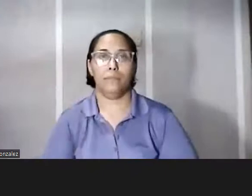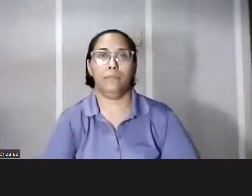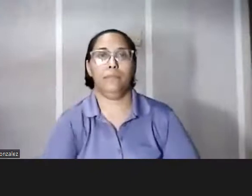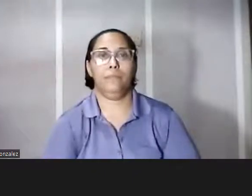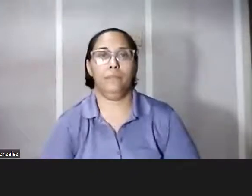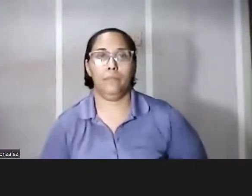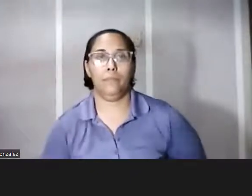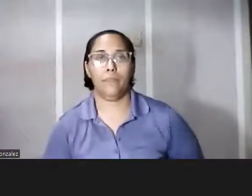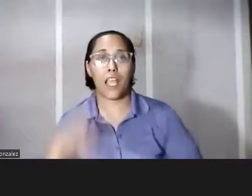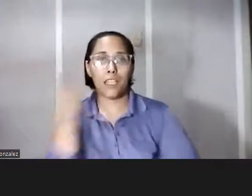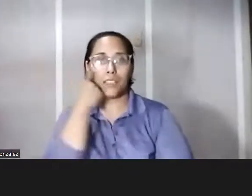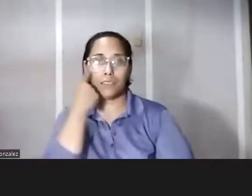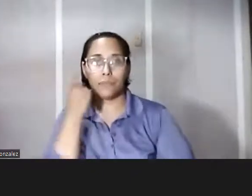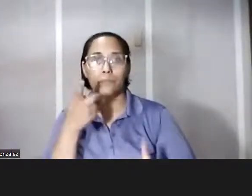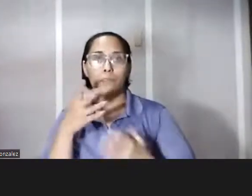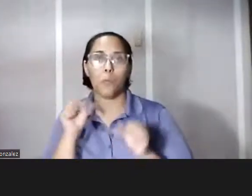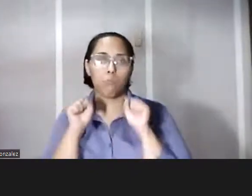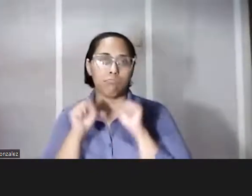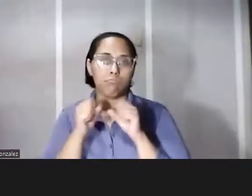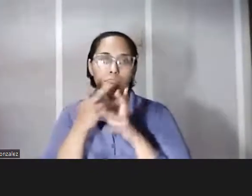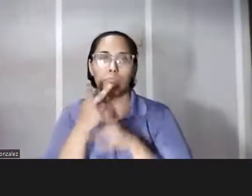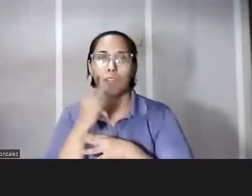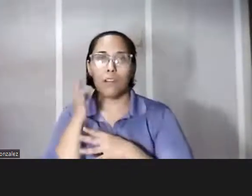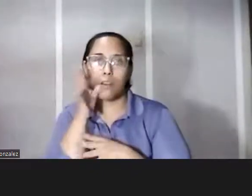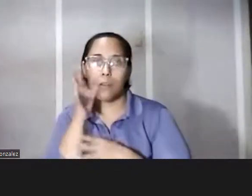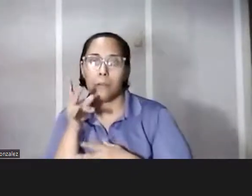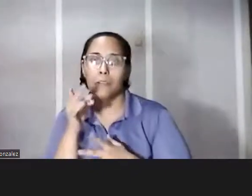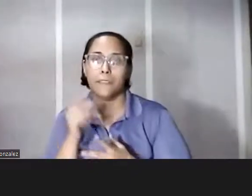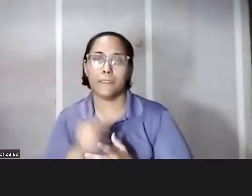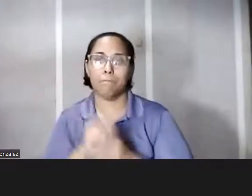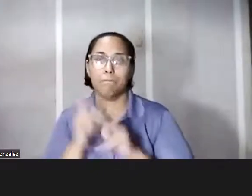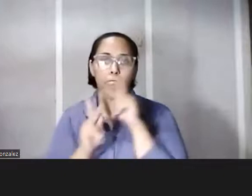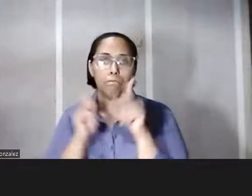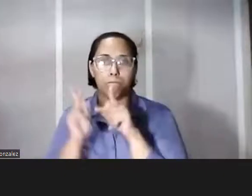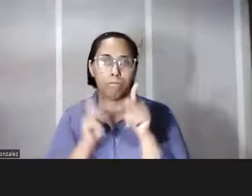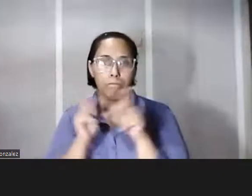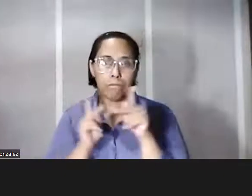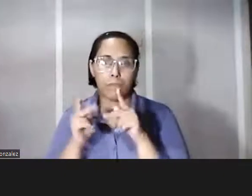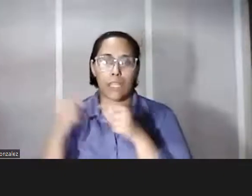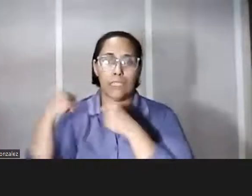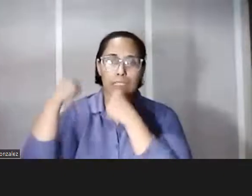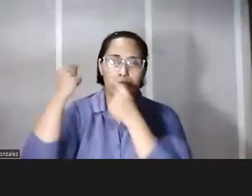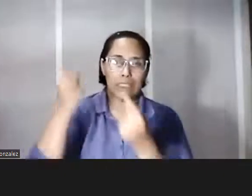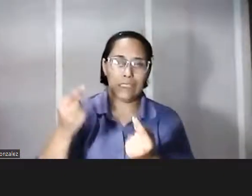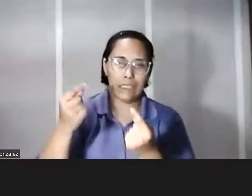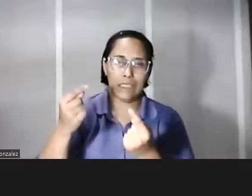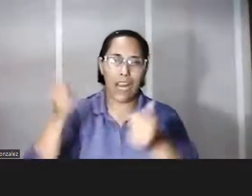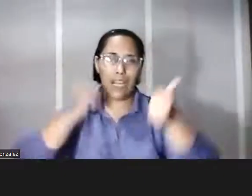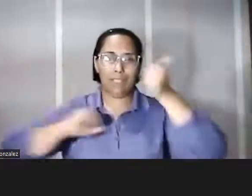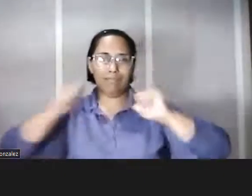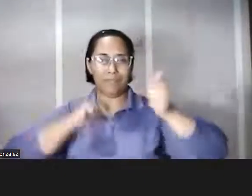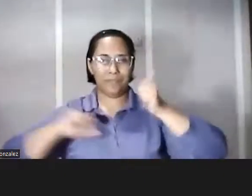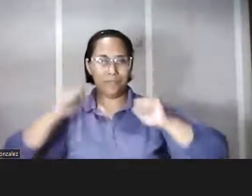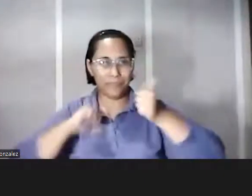Más recientemente podemos hablar de personas que desde el ámbito artístico